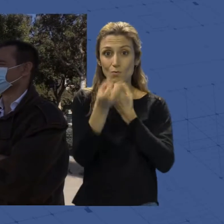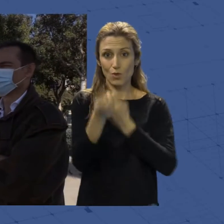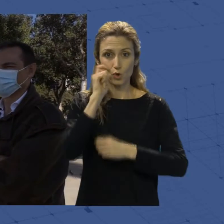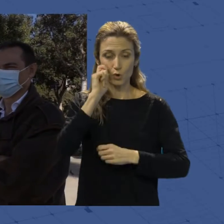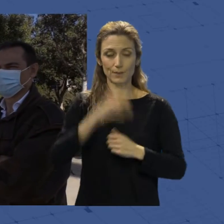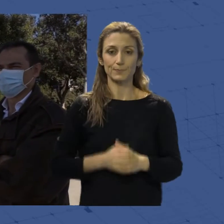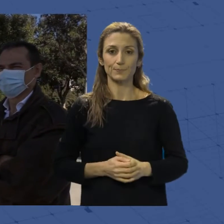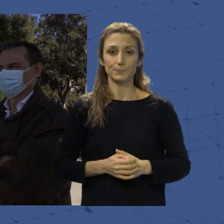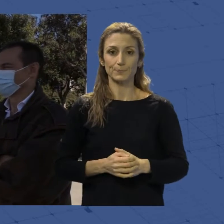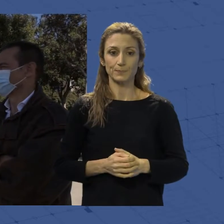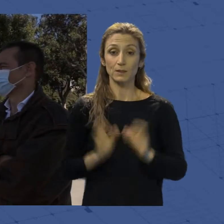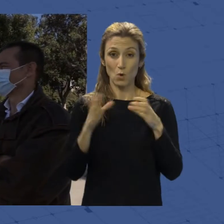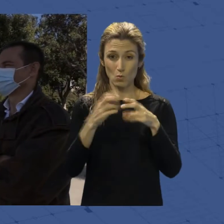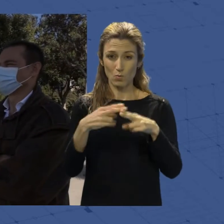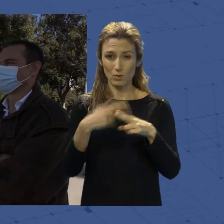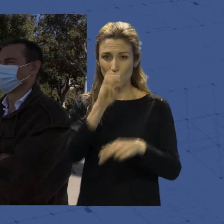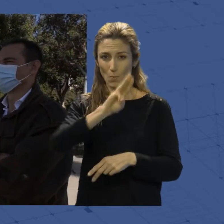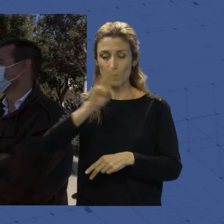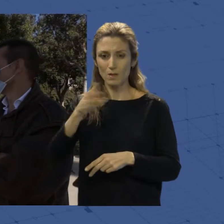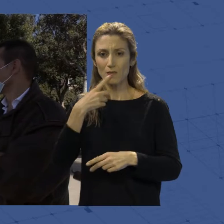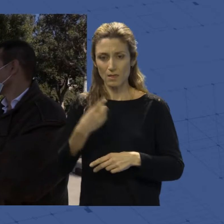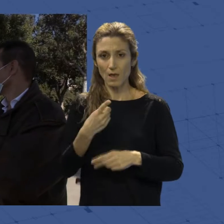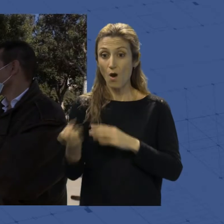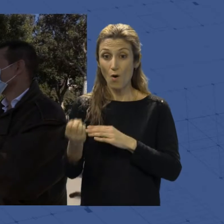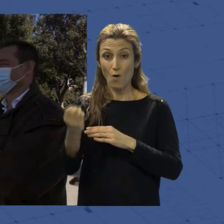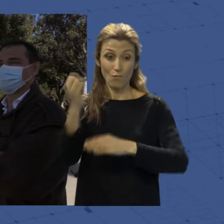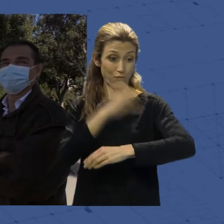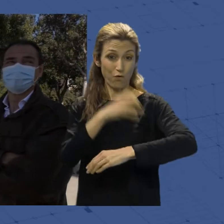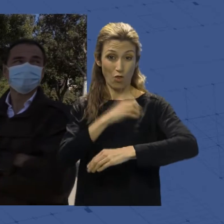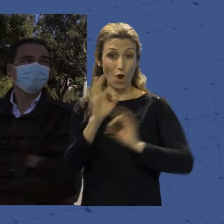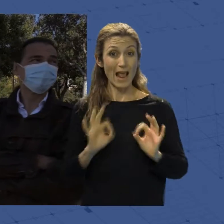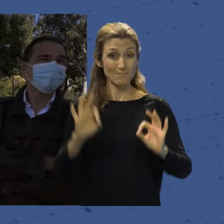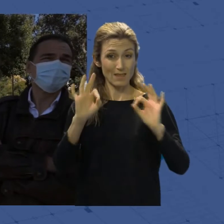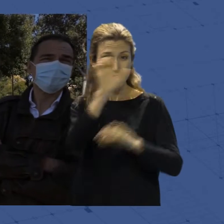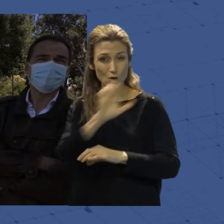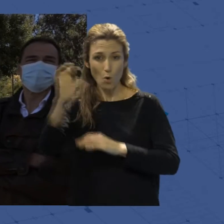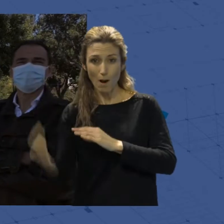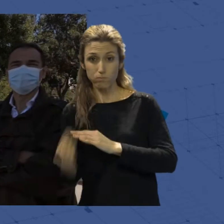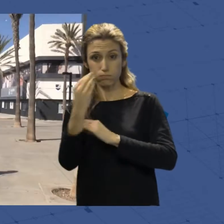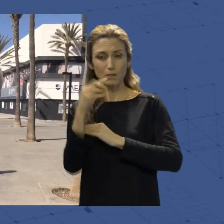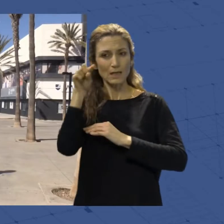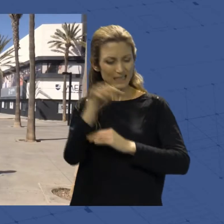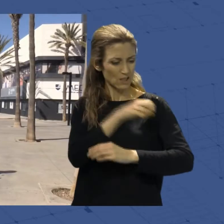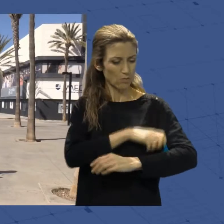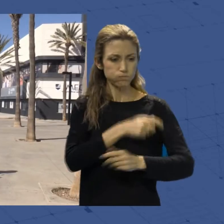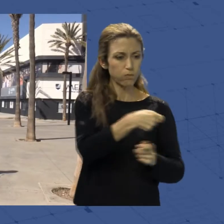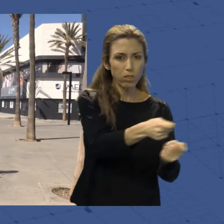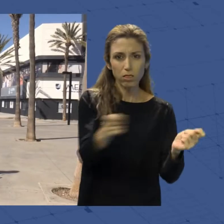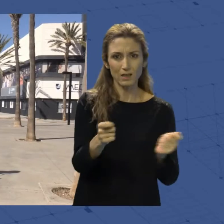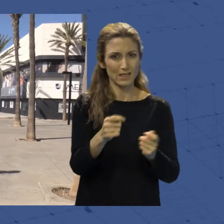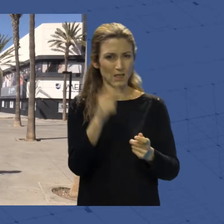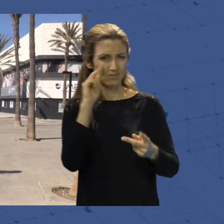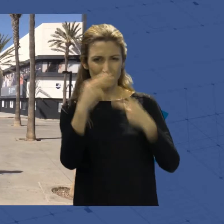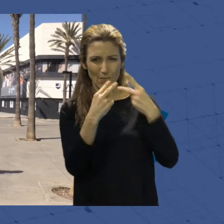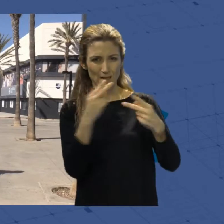Desde el Partido Popular se asegura que el reparto de los fondos extraordinarios procedentes de Europa se está realizando sin transparencia y de